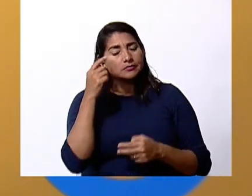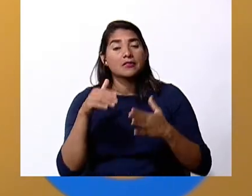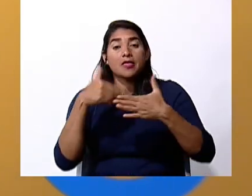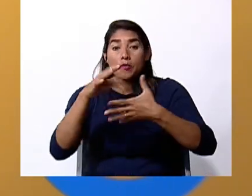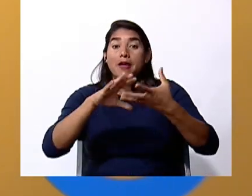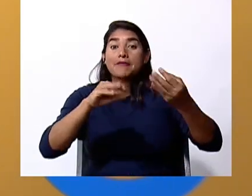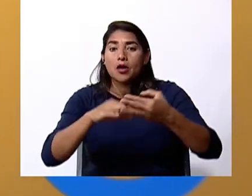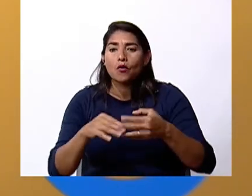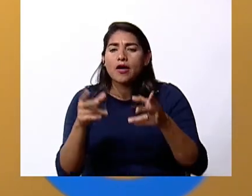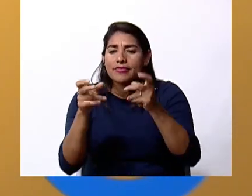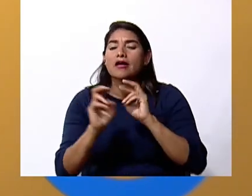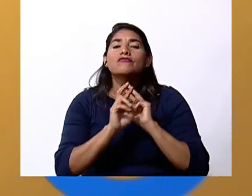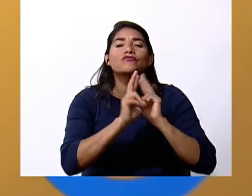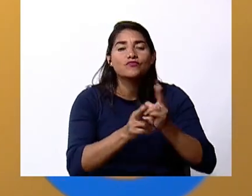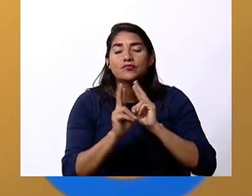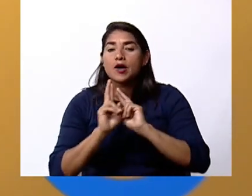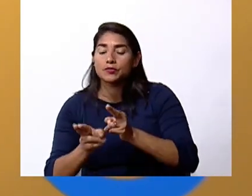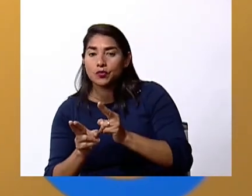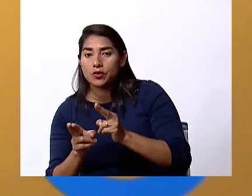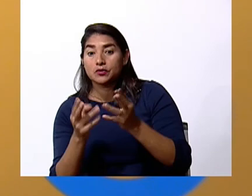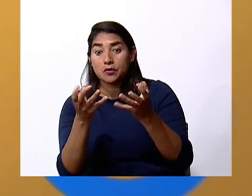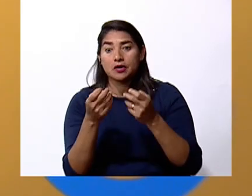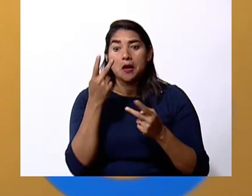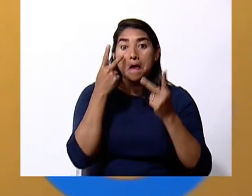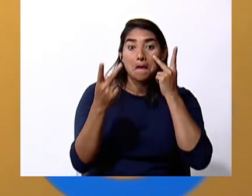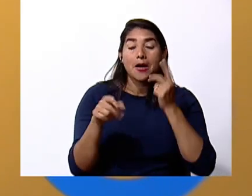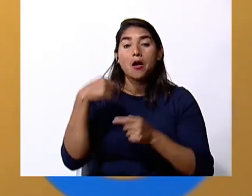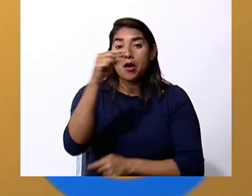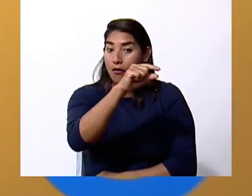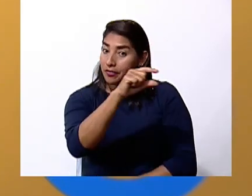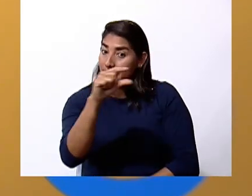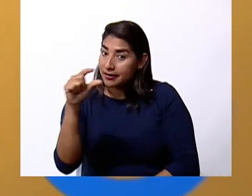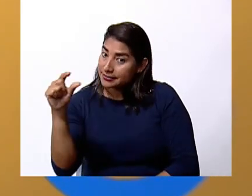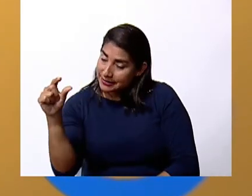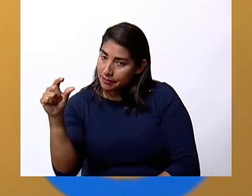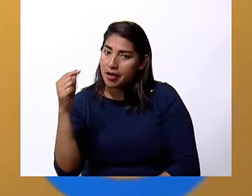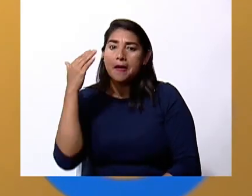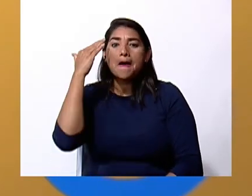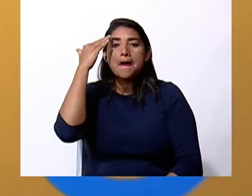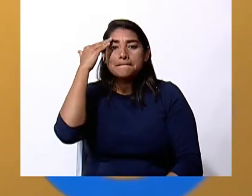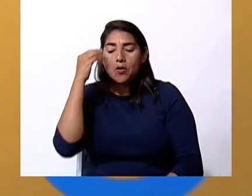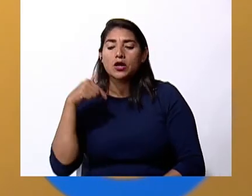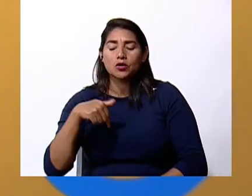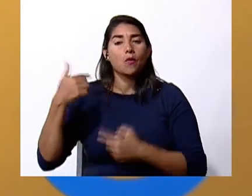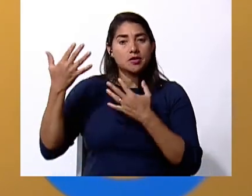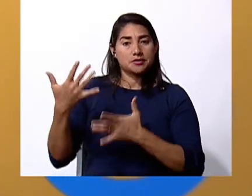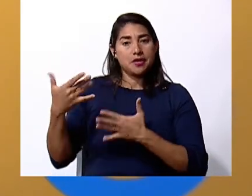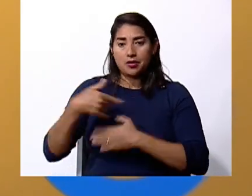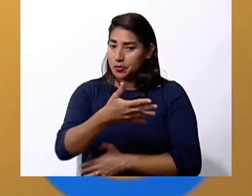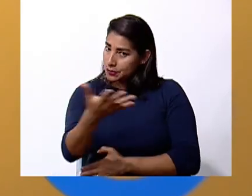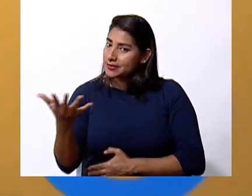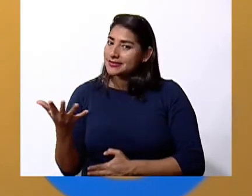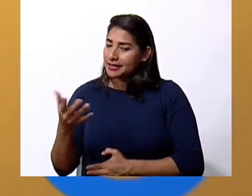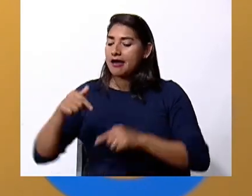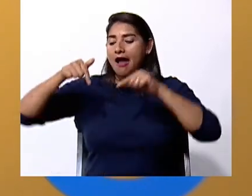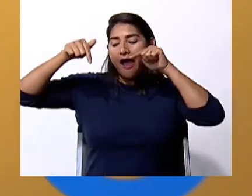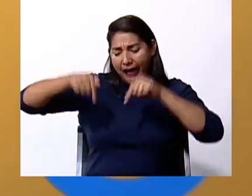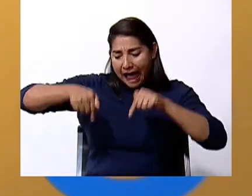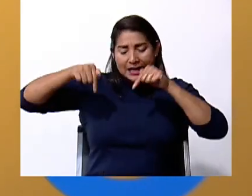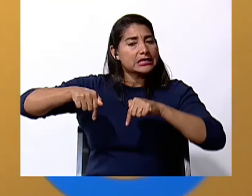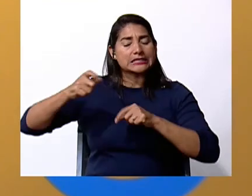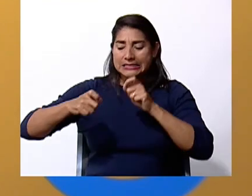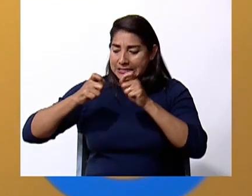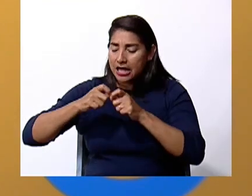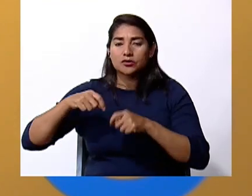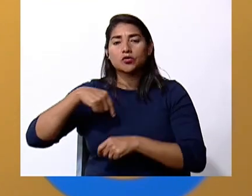quiero escuchar esas respuestas quiero verlos la otra semana porque yo los voy a esperar aquí aquí exactamente